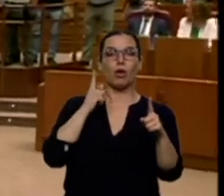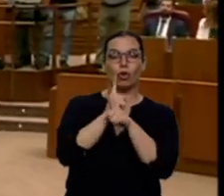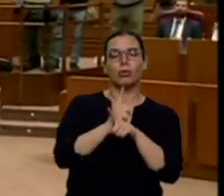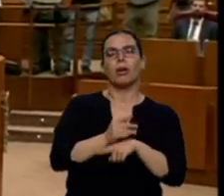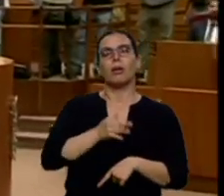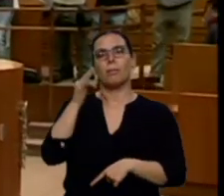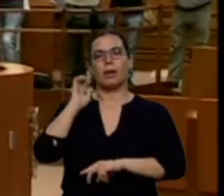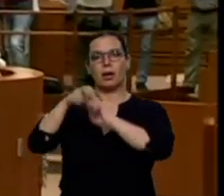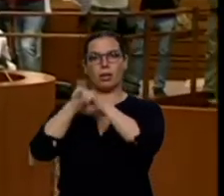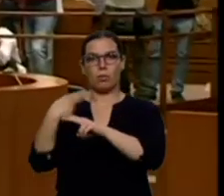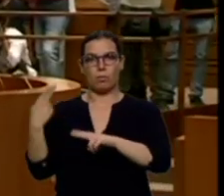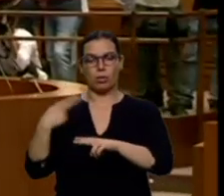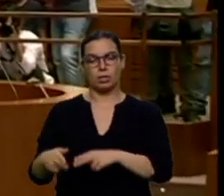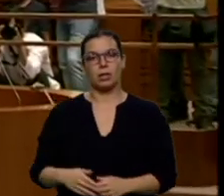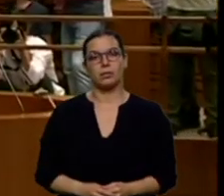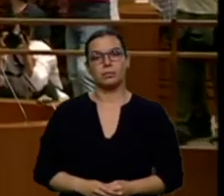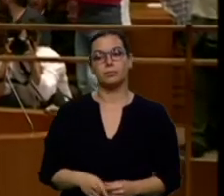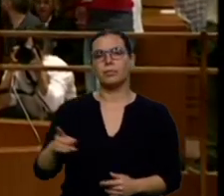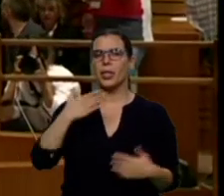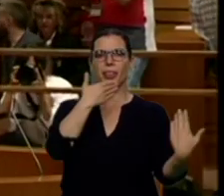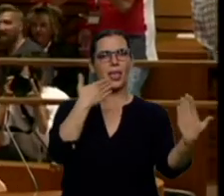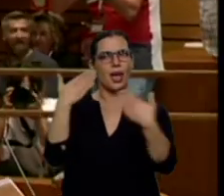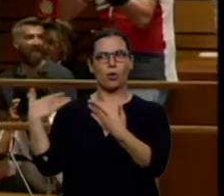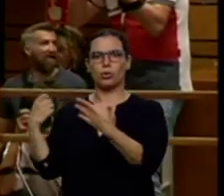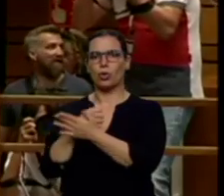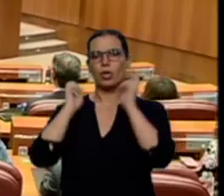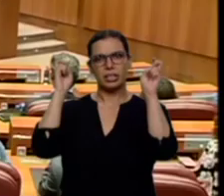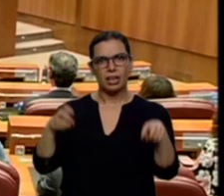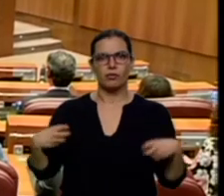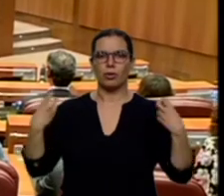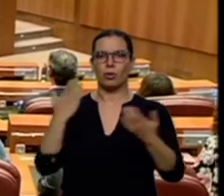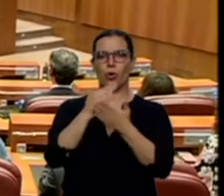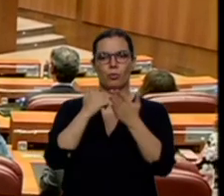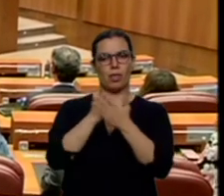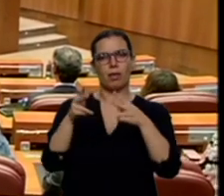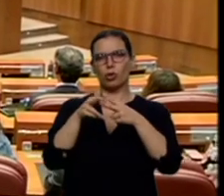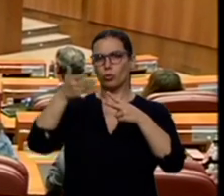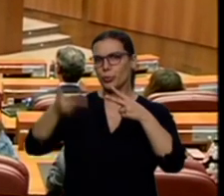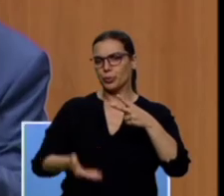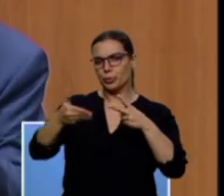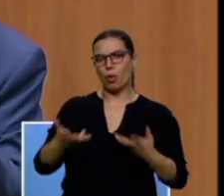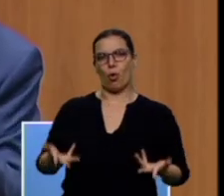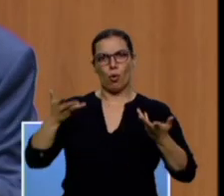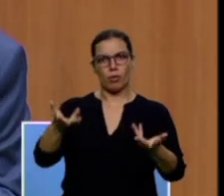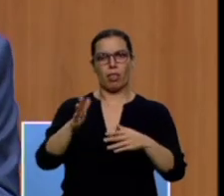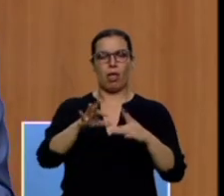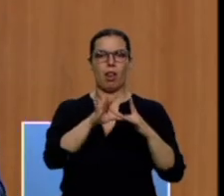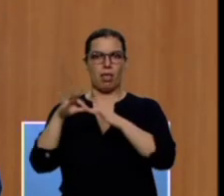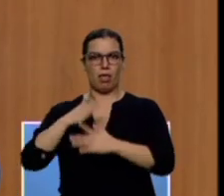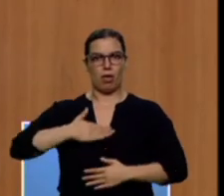Diálogo con todos y transformación de la comunidad son los dos ejes del contrato que Mañueco ofrece al frente del gobierno. Un gobierno de